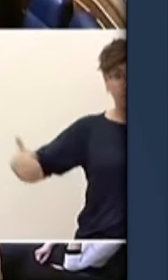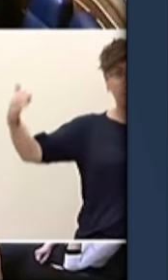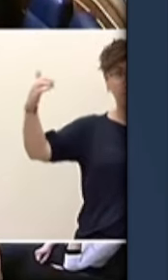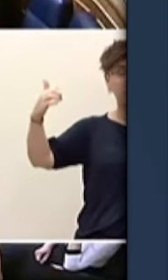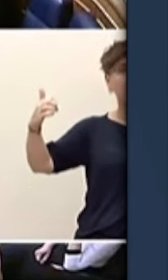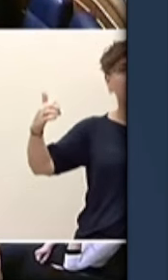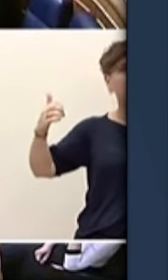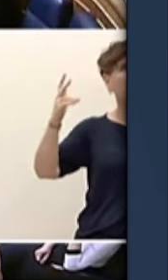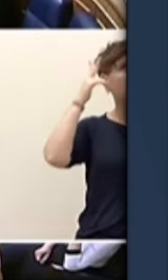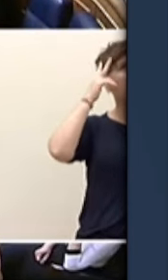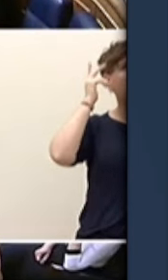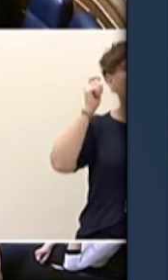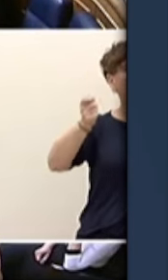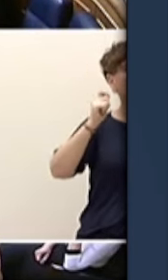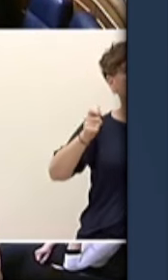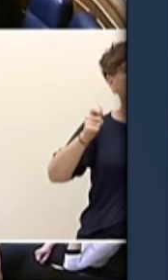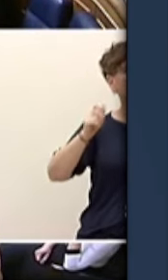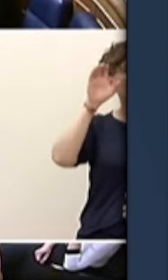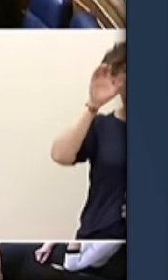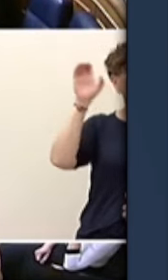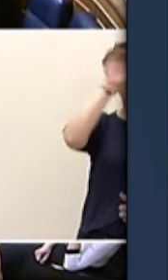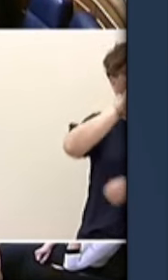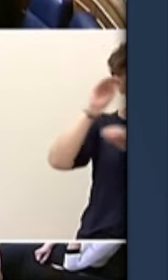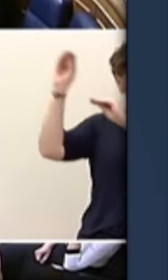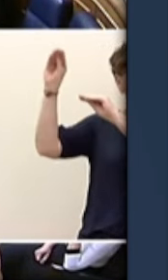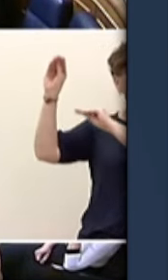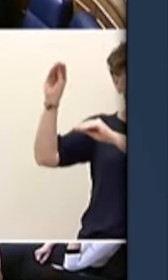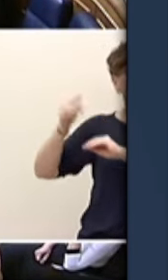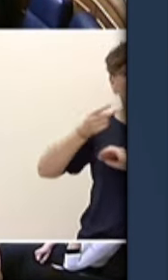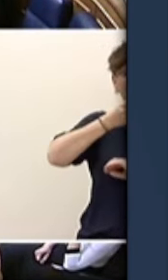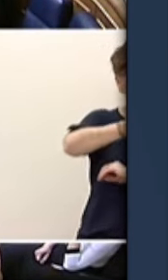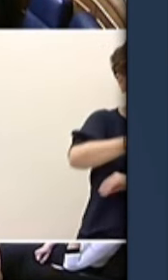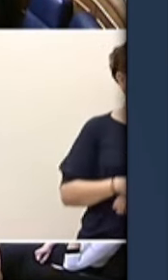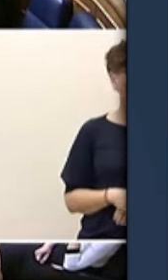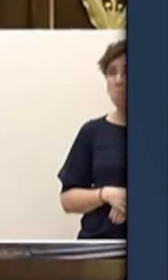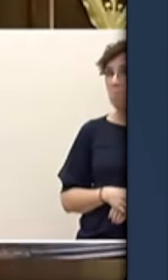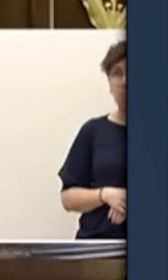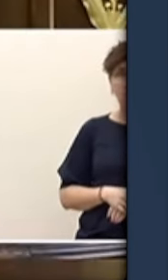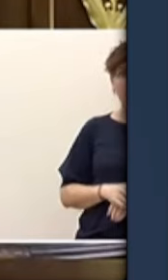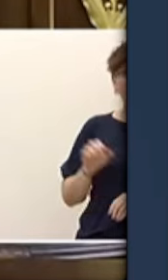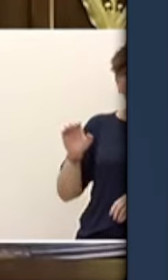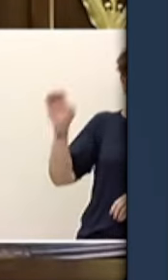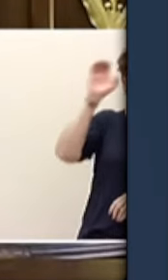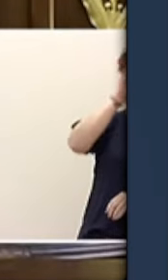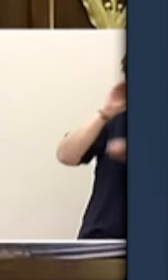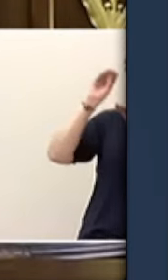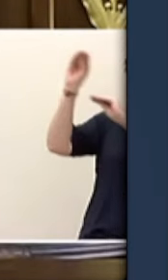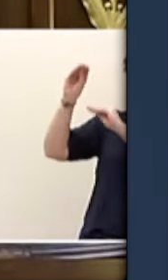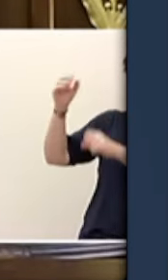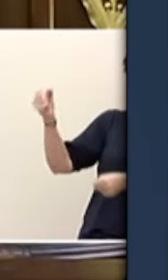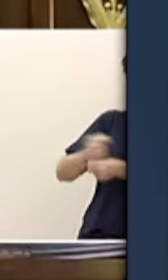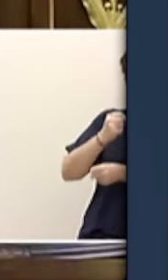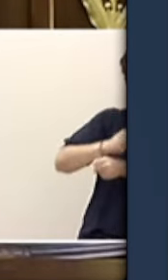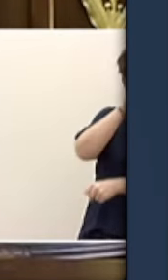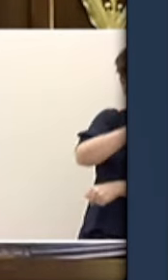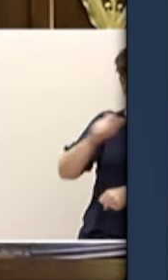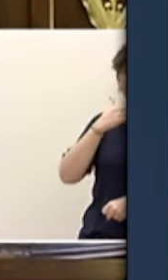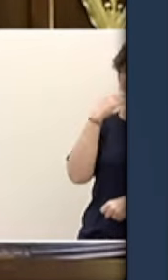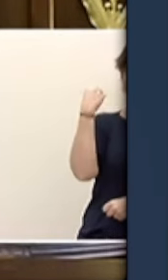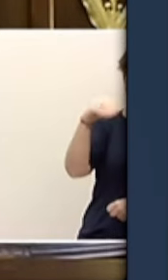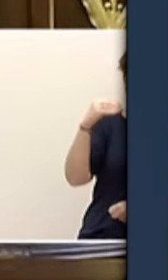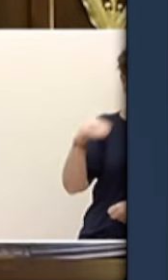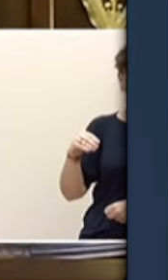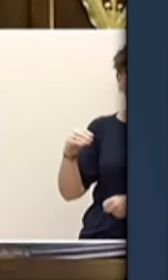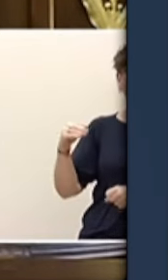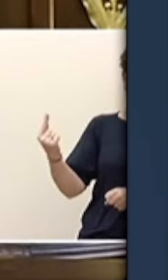No les importa arrebatar a esos países la mano de obra joven y vigorosa. No les importa dejar aquellos países llenos de ancianos que no van a